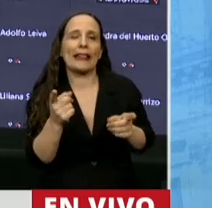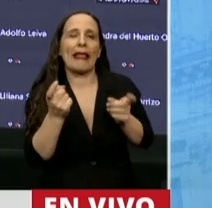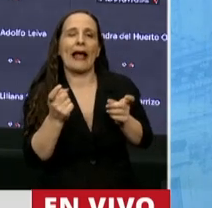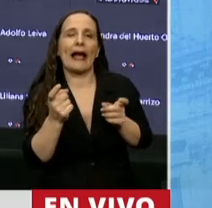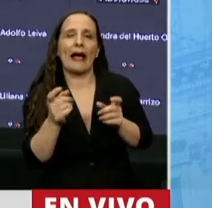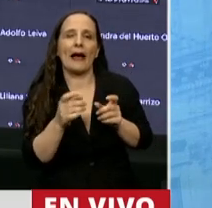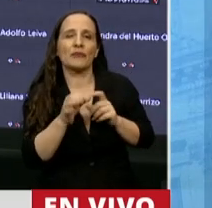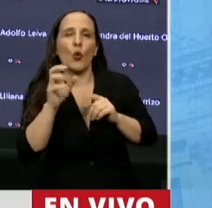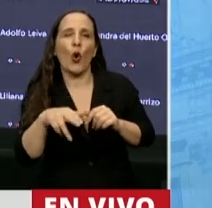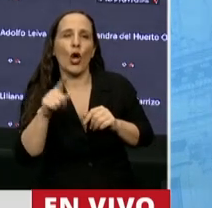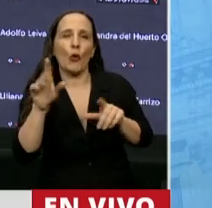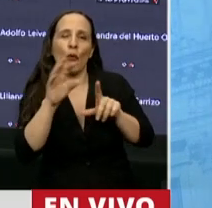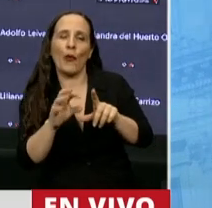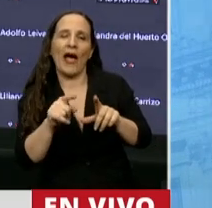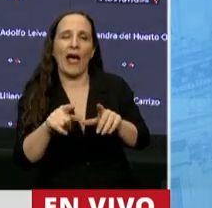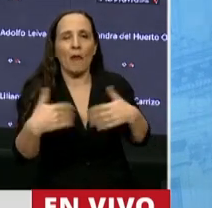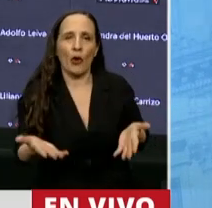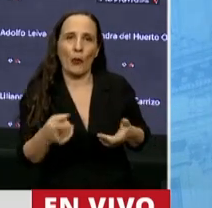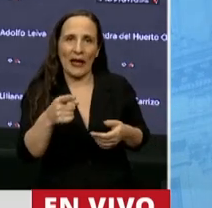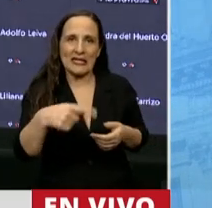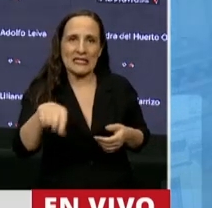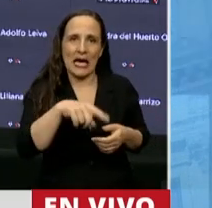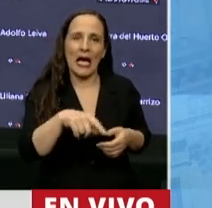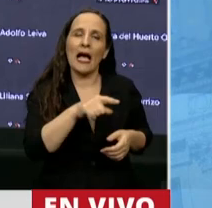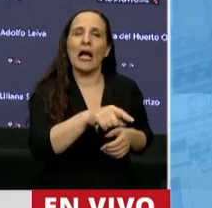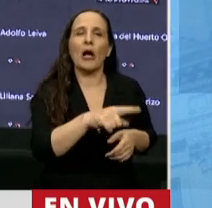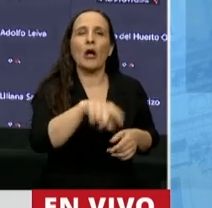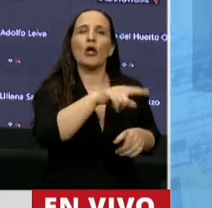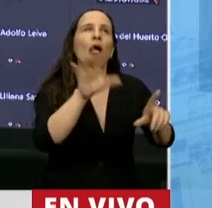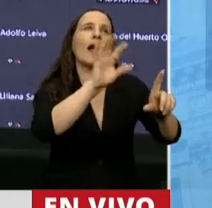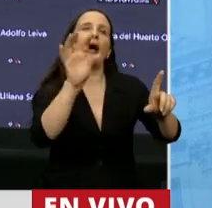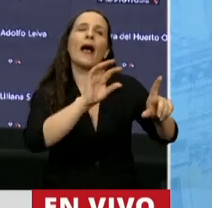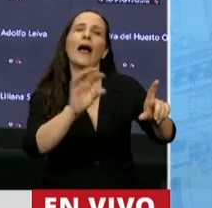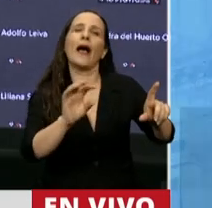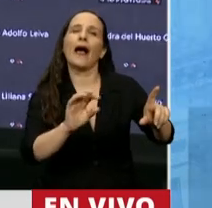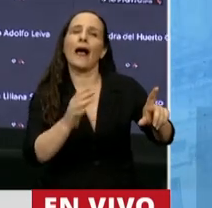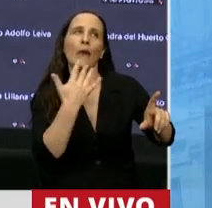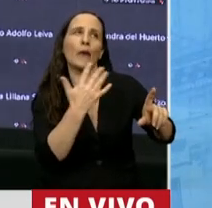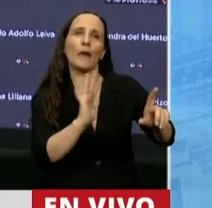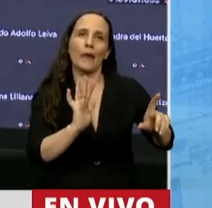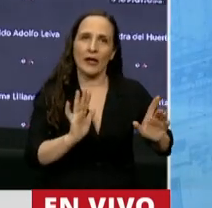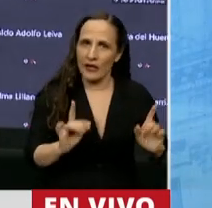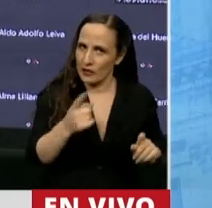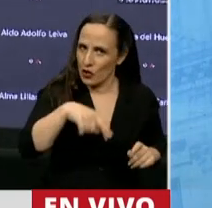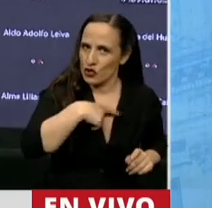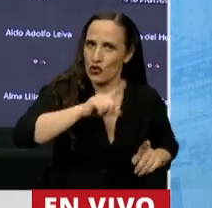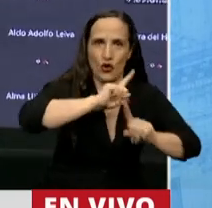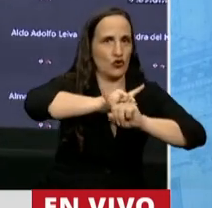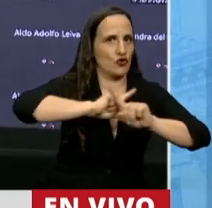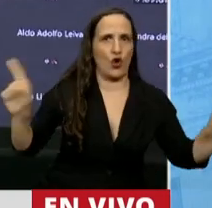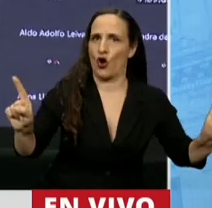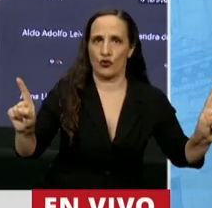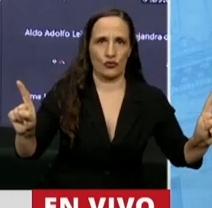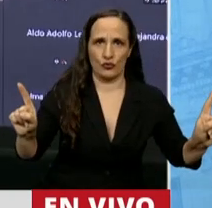todo virtualmente y quieren reducirnos a figuritas en una pantalla y no lo aceptamos. Esta